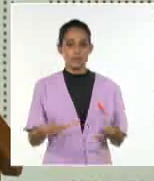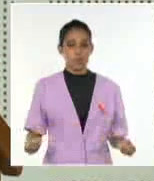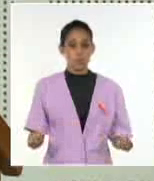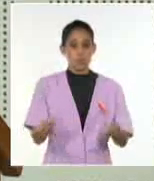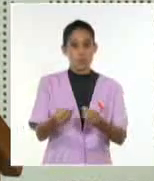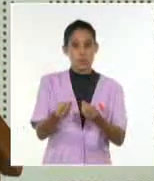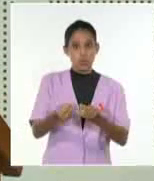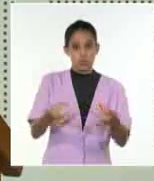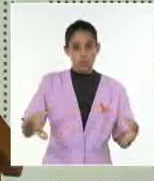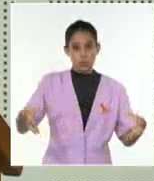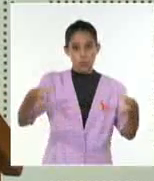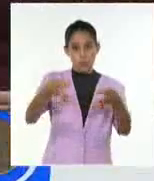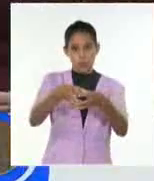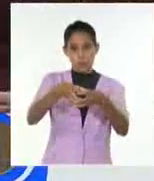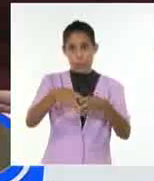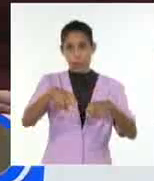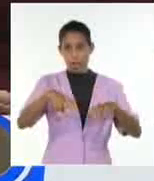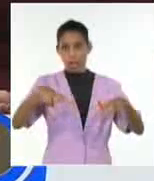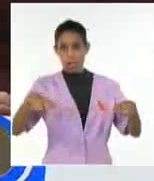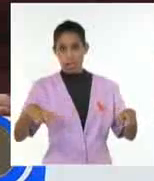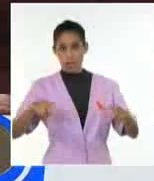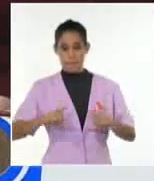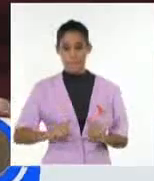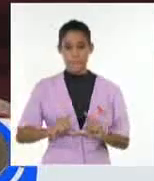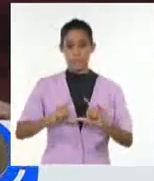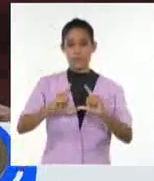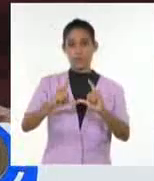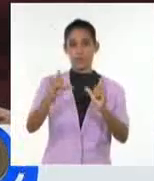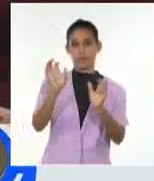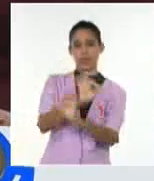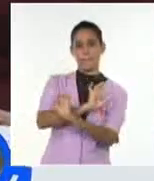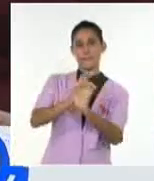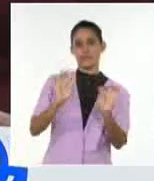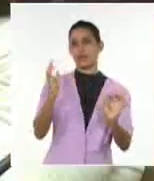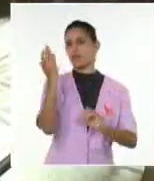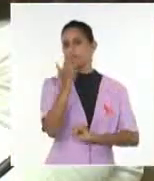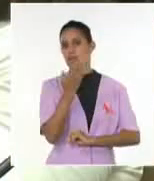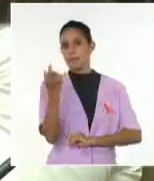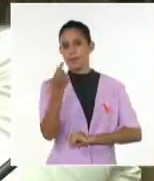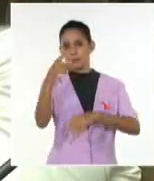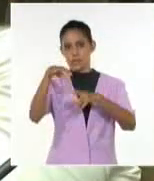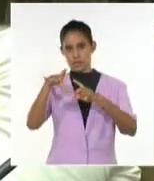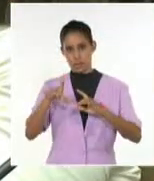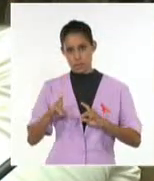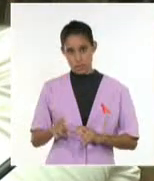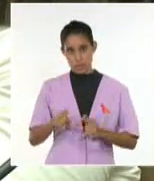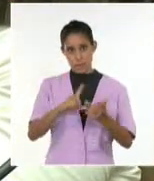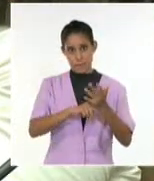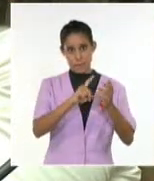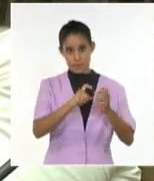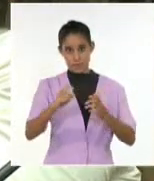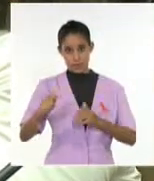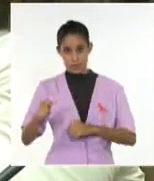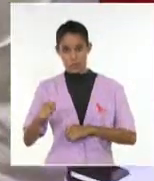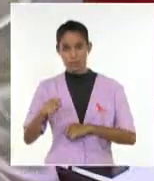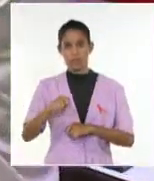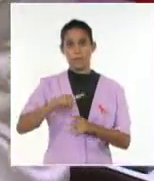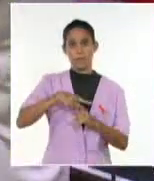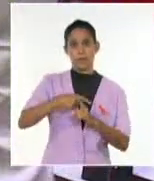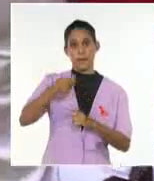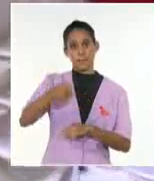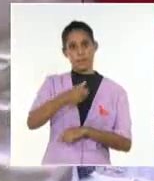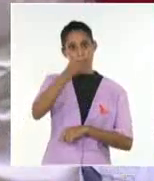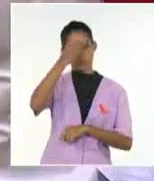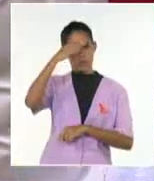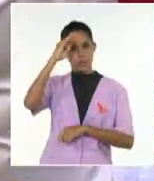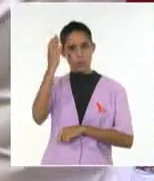la Casa de Altos Estudios entregó un reconocimiento especial al primer secretario del Comité Central del Partido Comunista de Cuba y presidente de